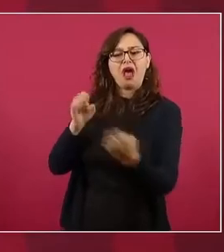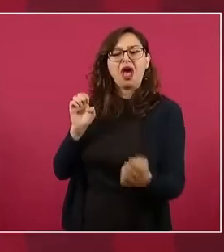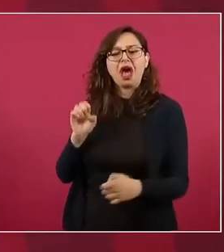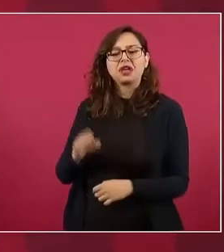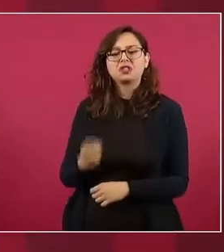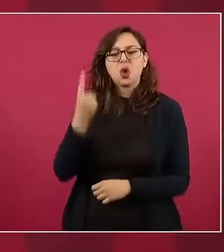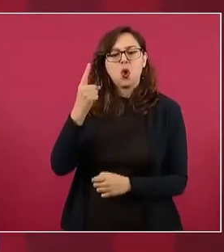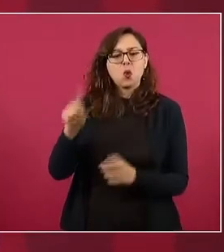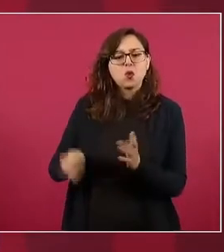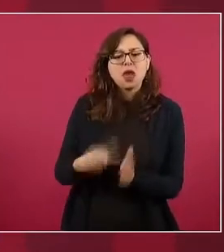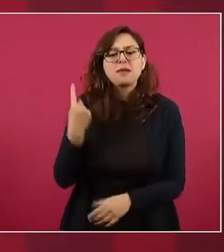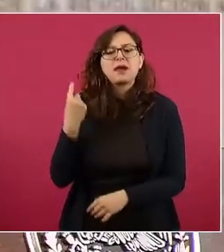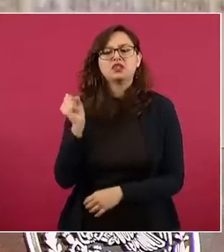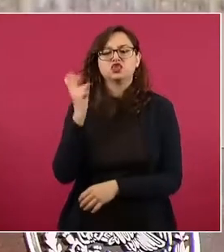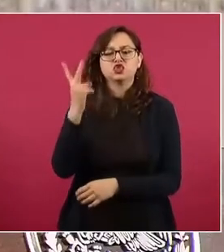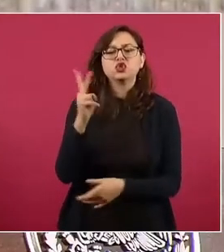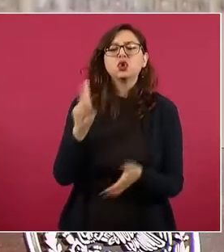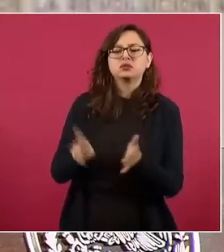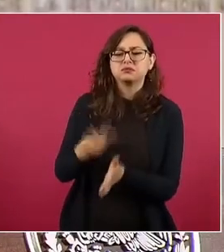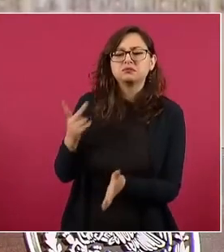dos veces, pero no van a engañar siempre.